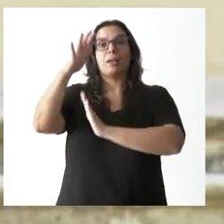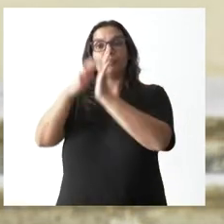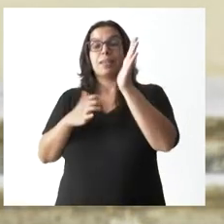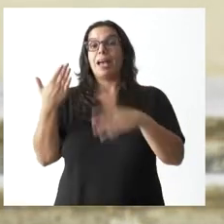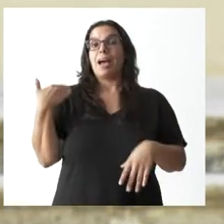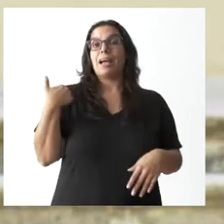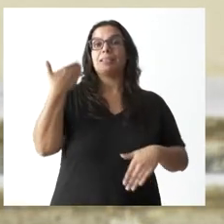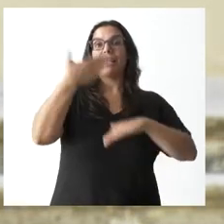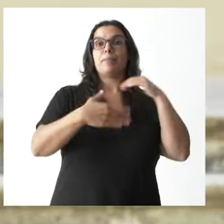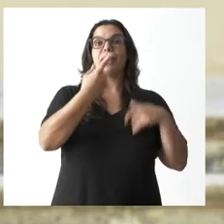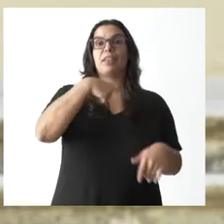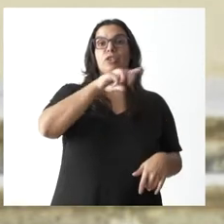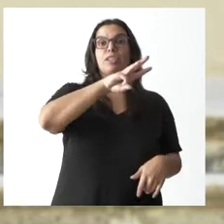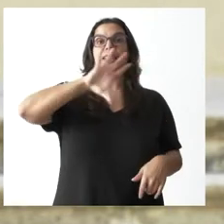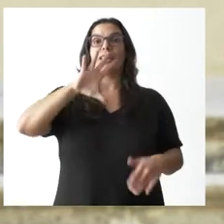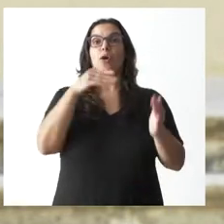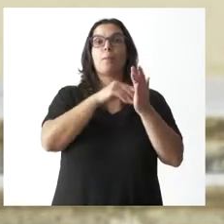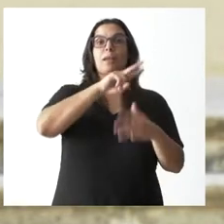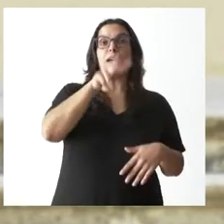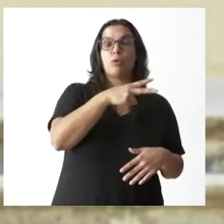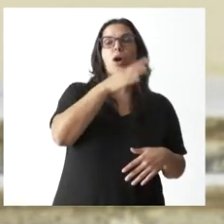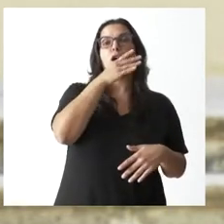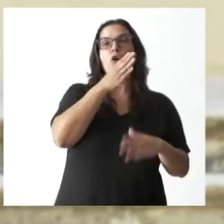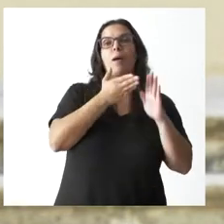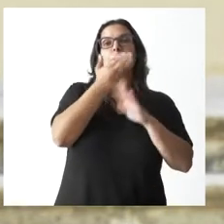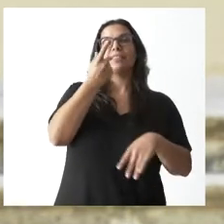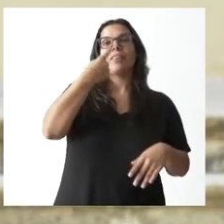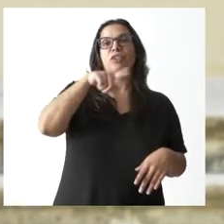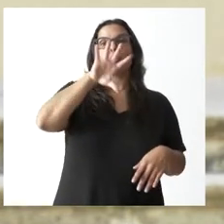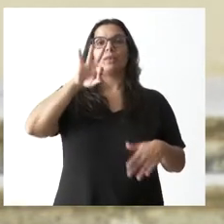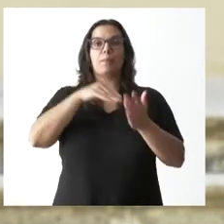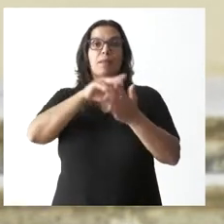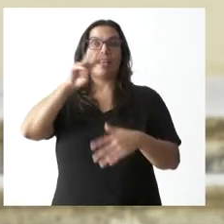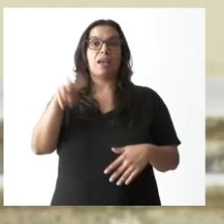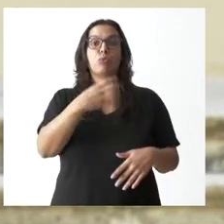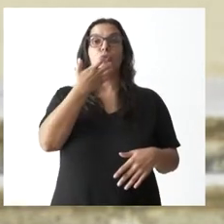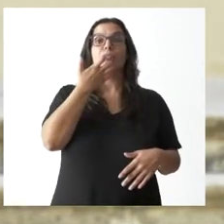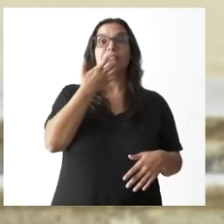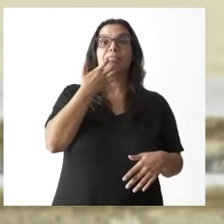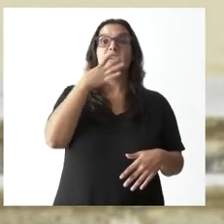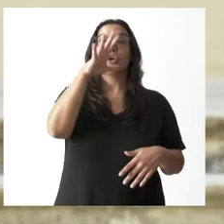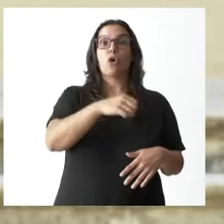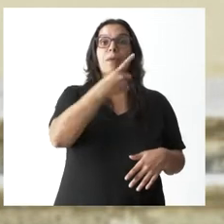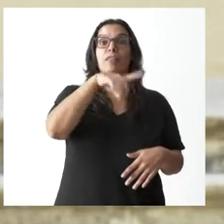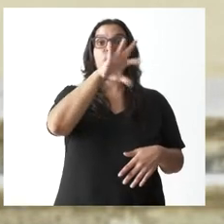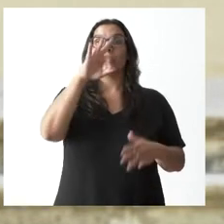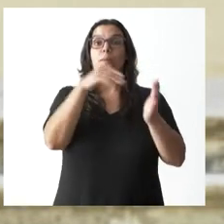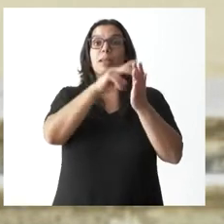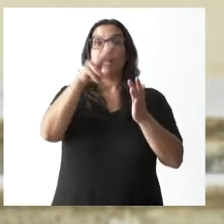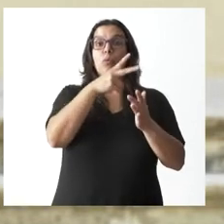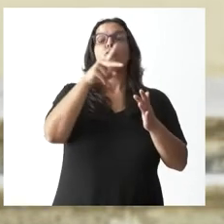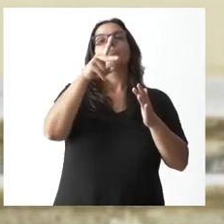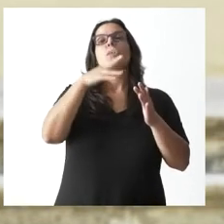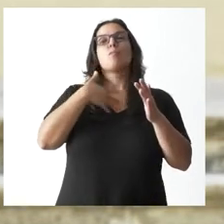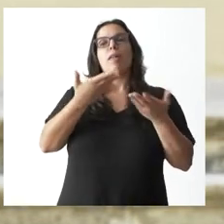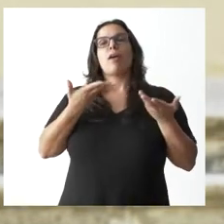.000 euros a los 150.000 euros aquellas viviendas que puedan ser beneficiadas o que